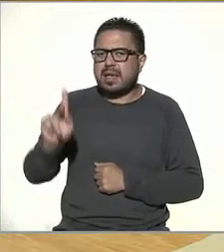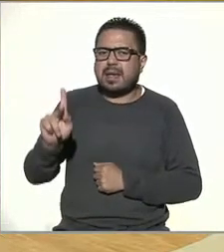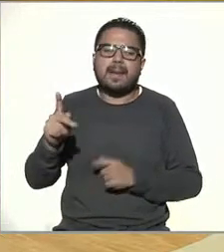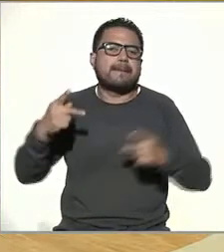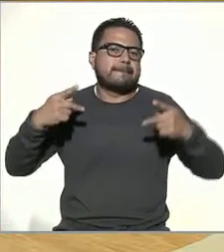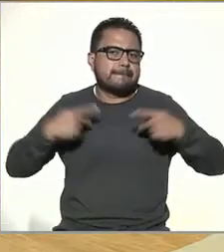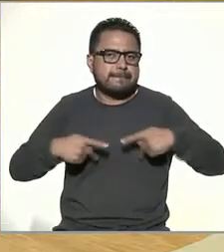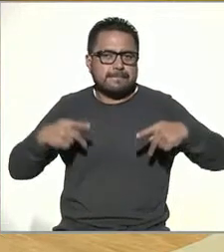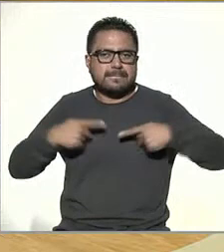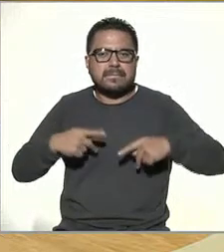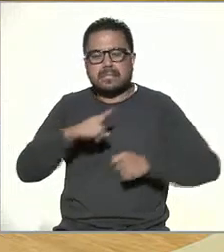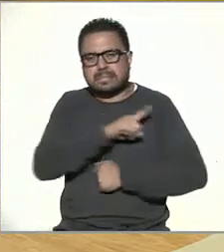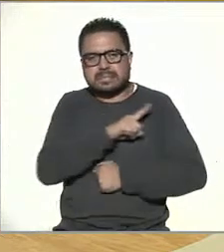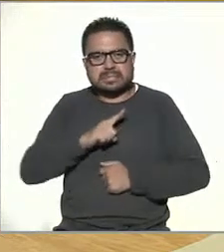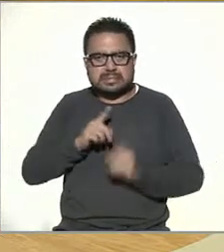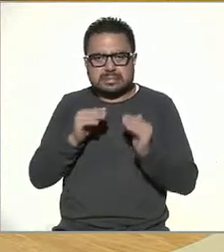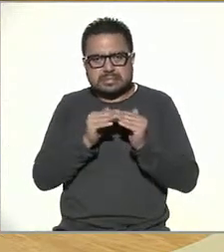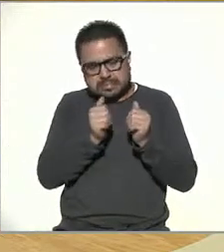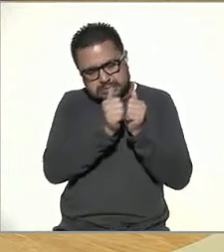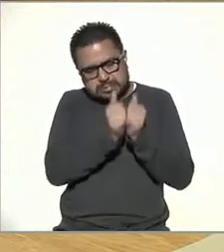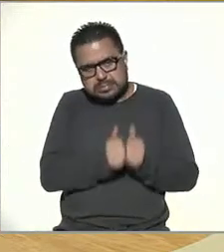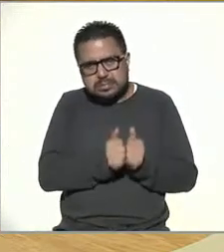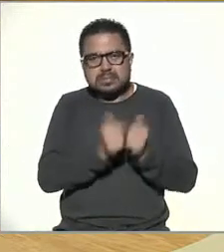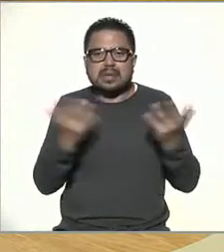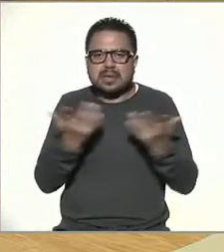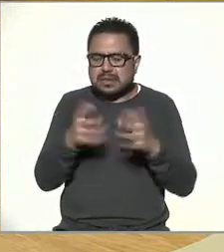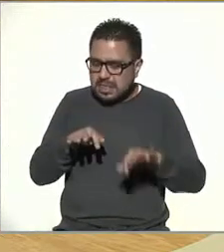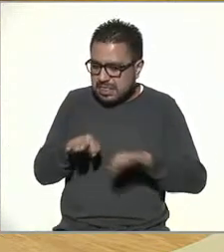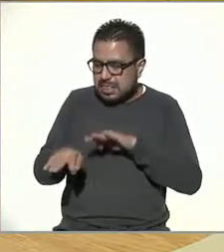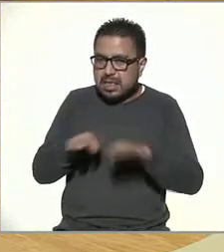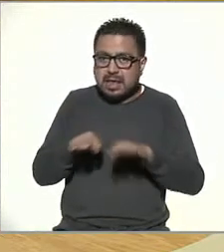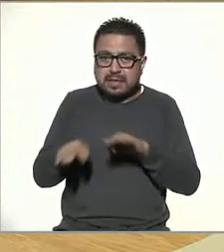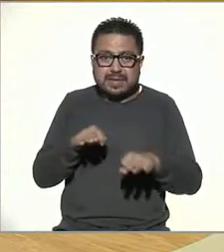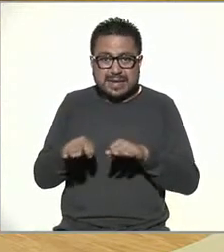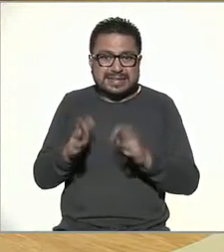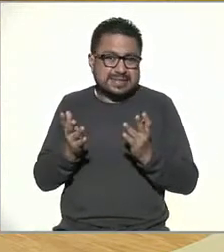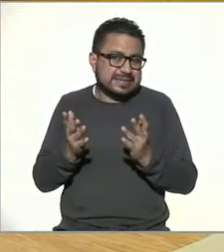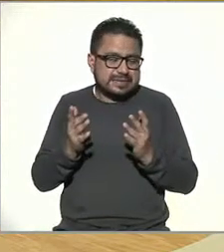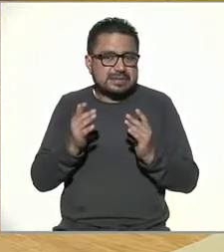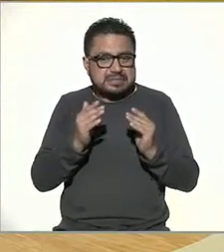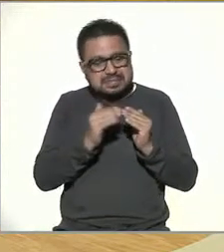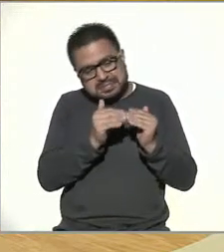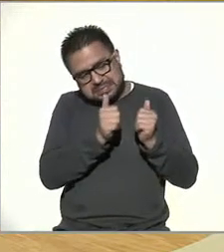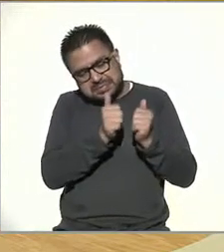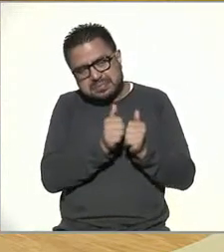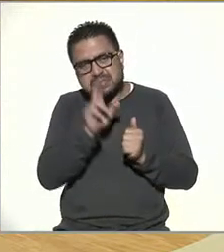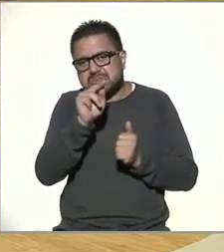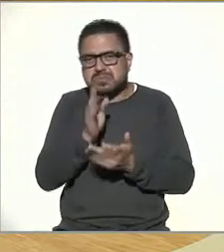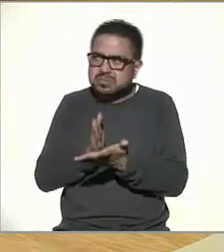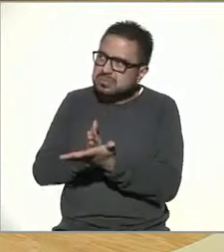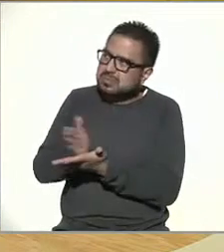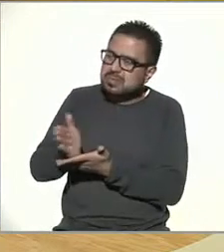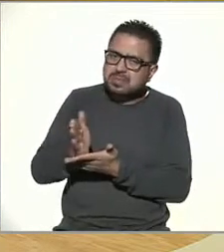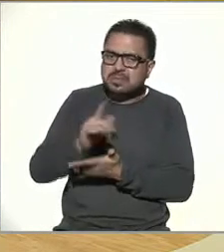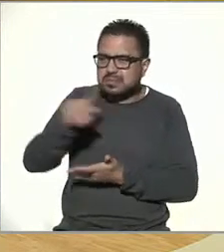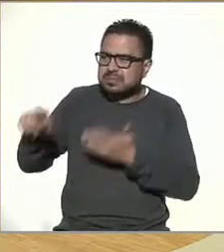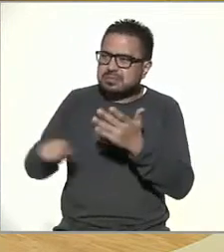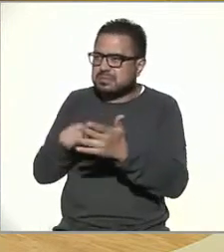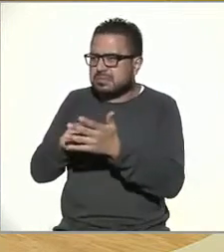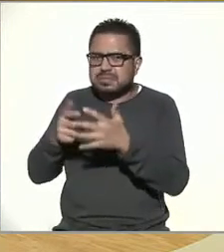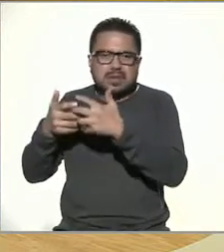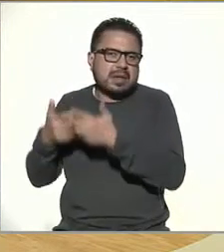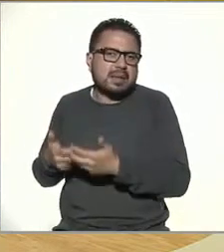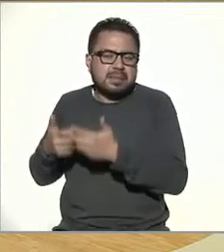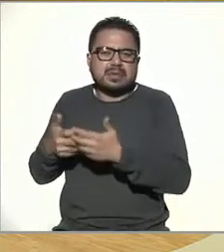las personas que tuvieron que quedarse en casa y hacer trabajo precisamente desde ahí y no acudir directamente a las empresas,